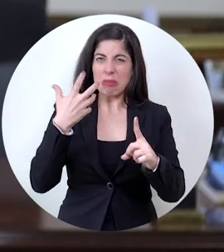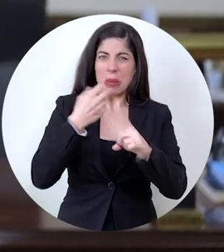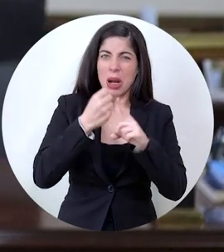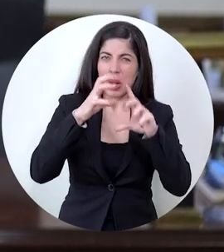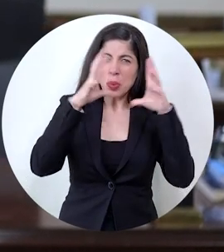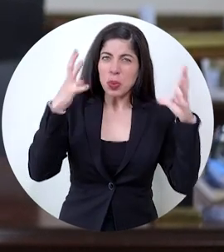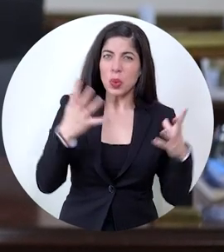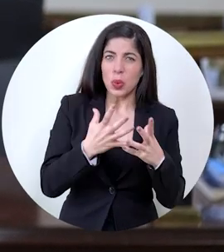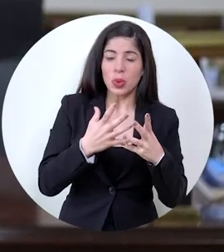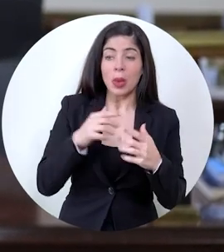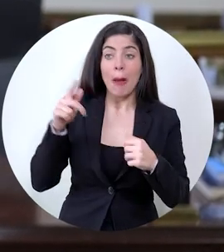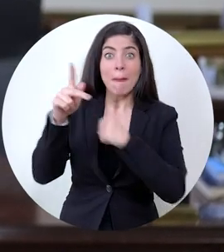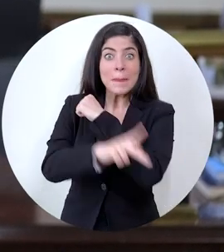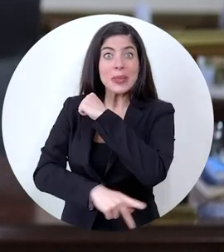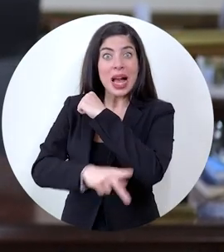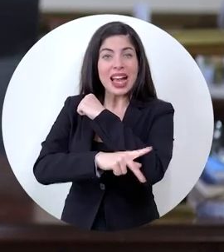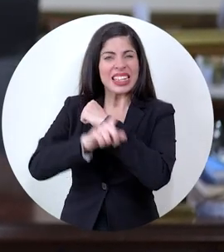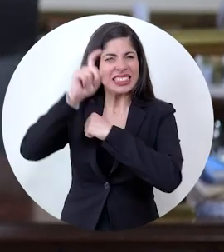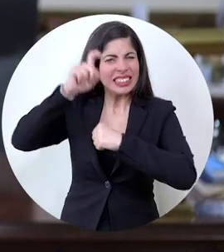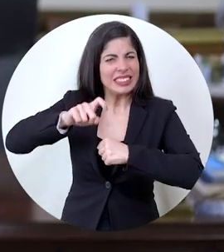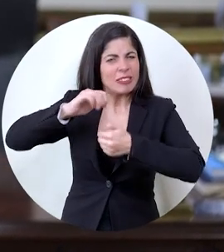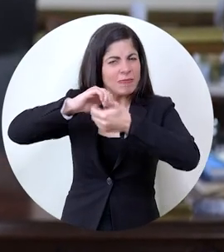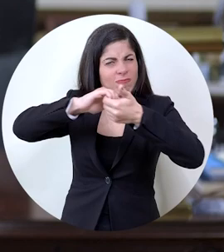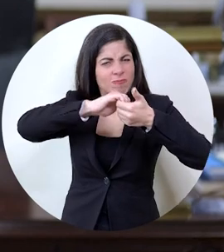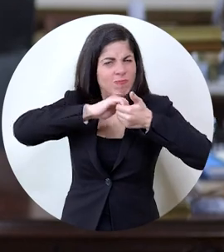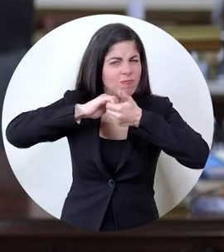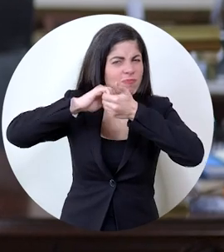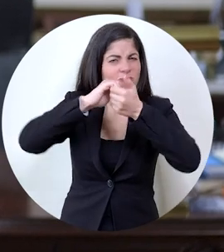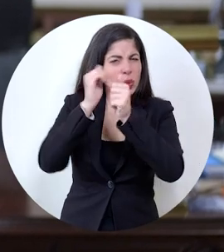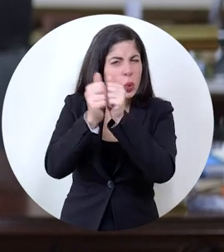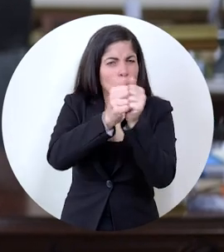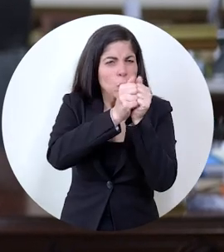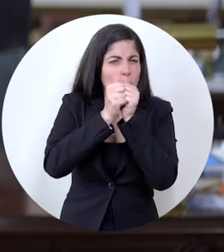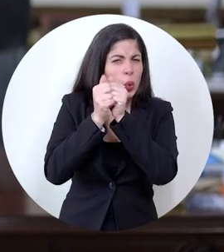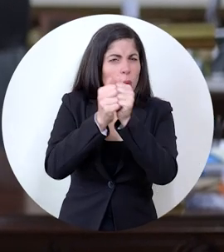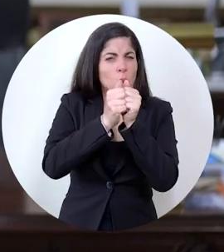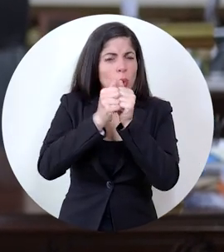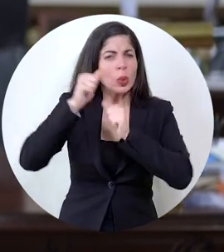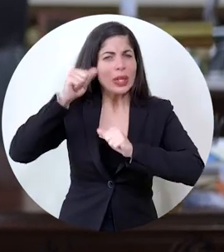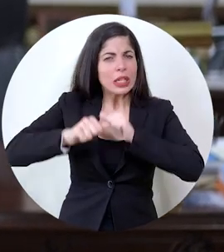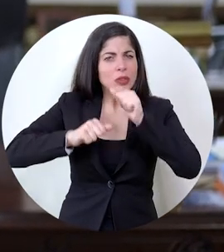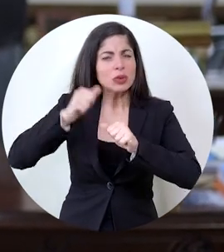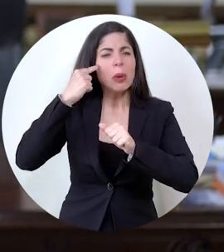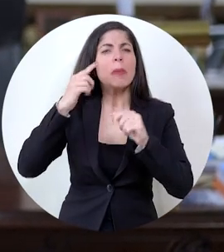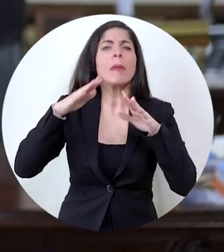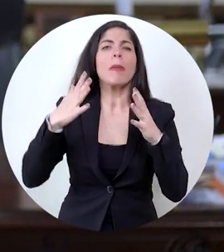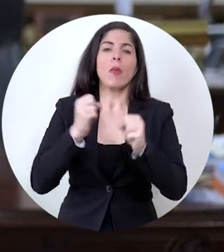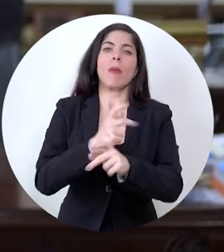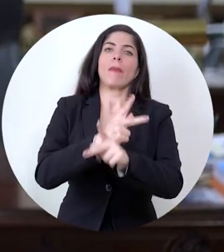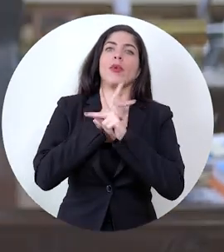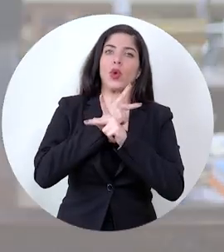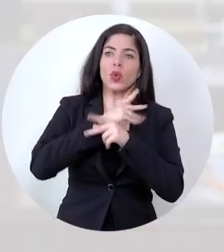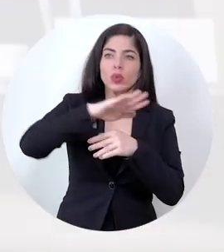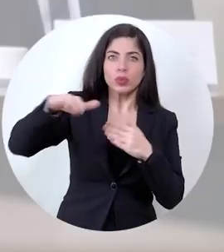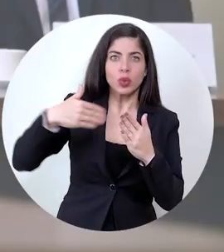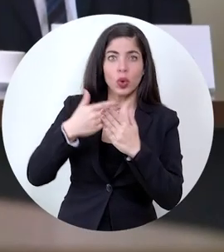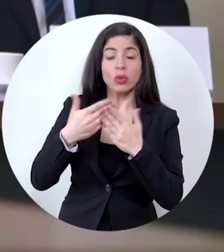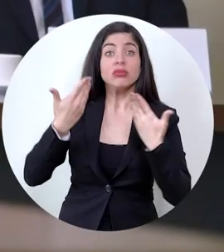mundo, todo el país debe unirse en un esfuerzo solidario para protegernos unos a otros.